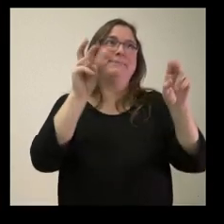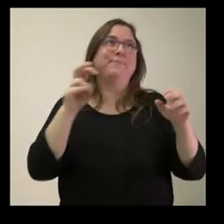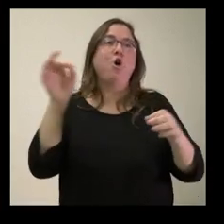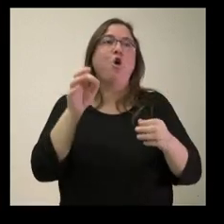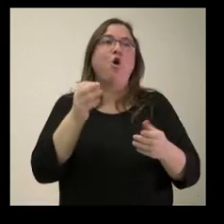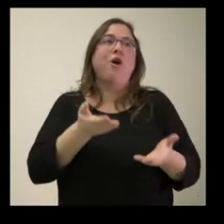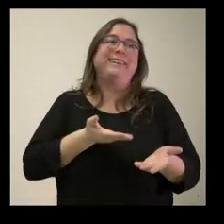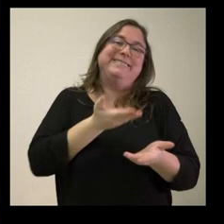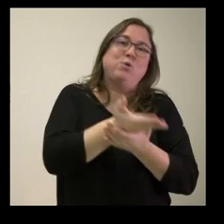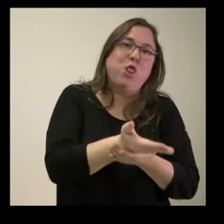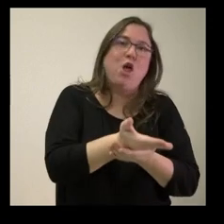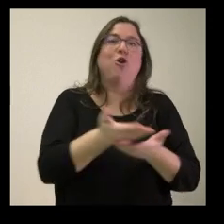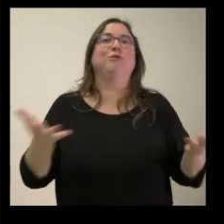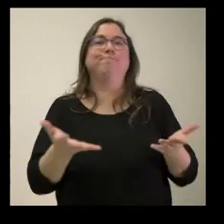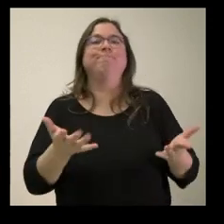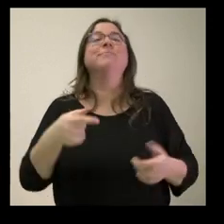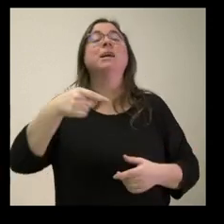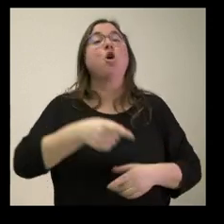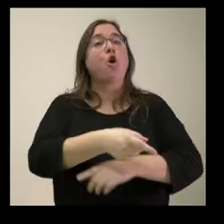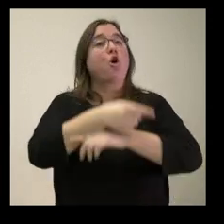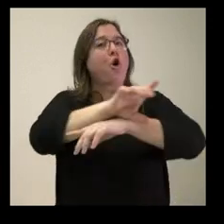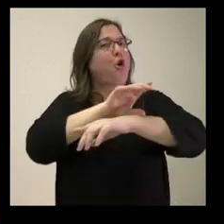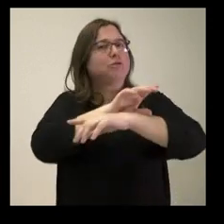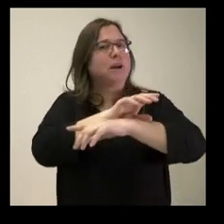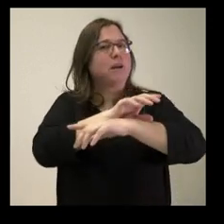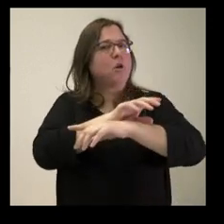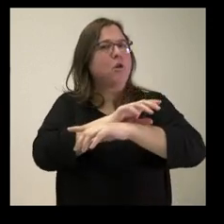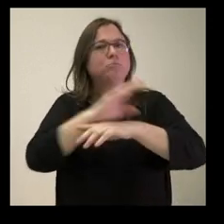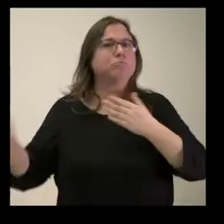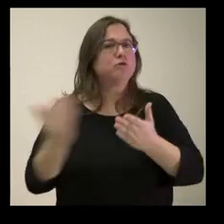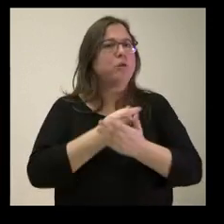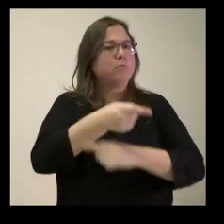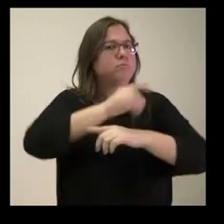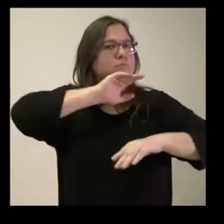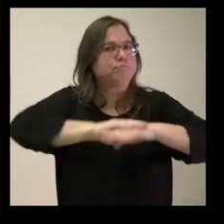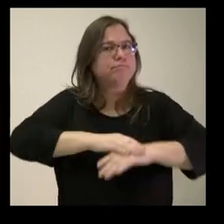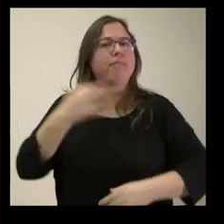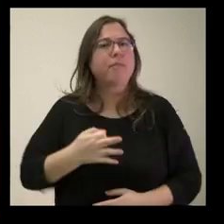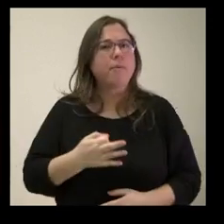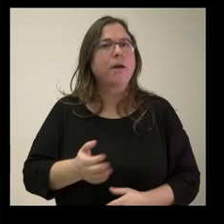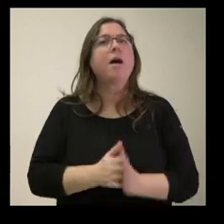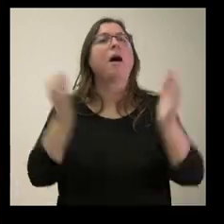instrucción lo que sea que toda orden de un consejero en sí misma es de obligado cumplimiento